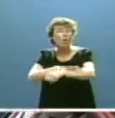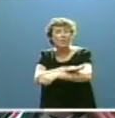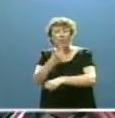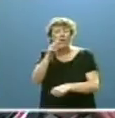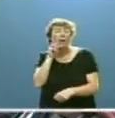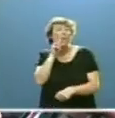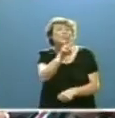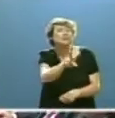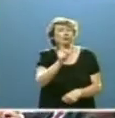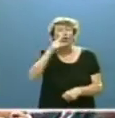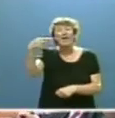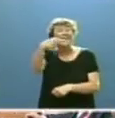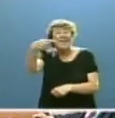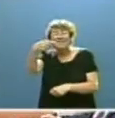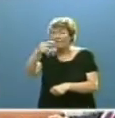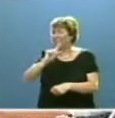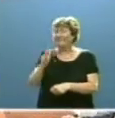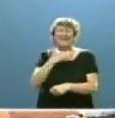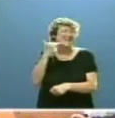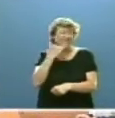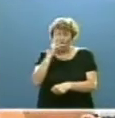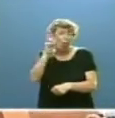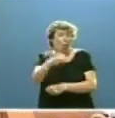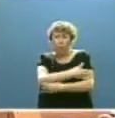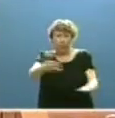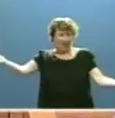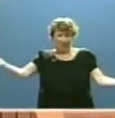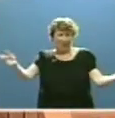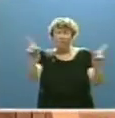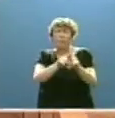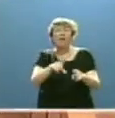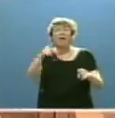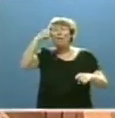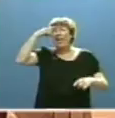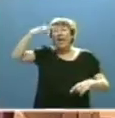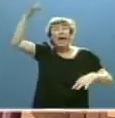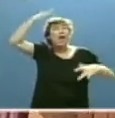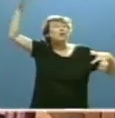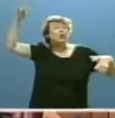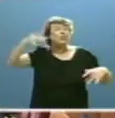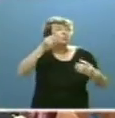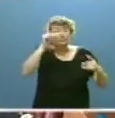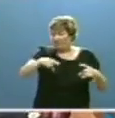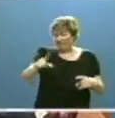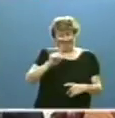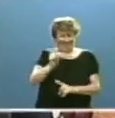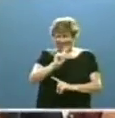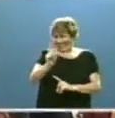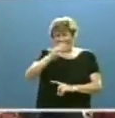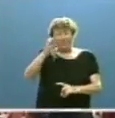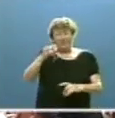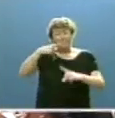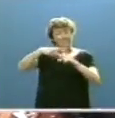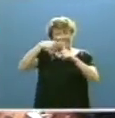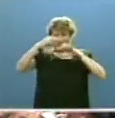visión exclusivamente negativa es casi, casi tan inútil como un optimismo insensato. Rigor